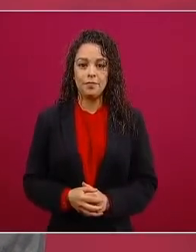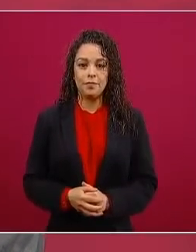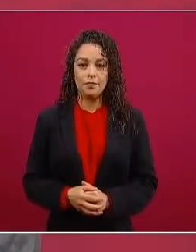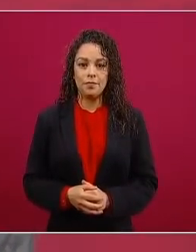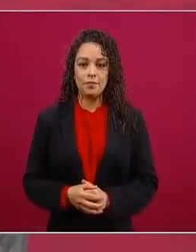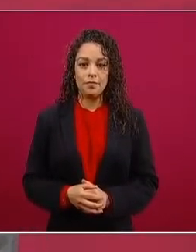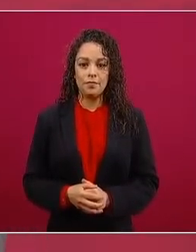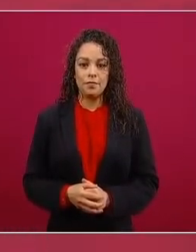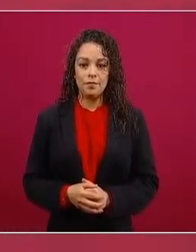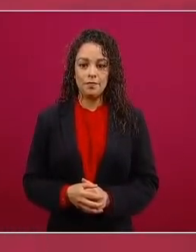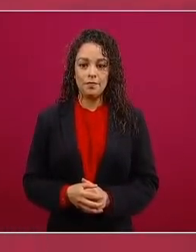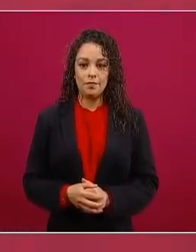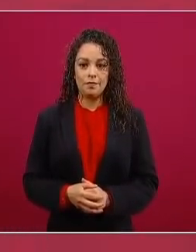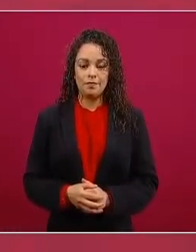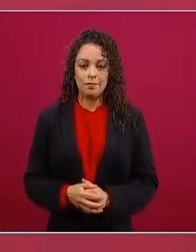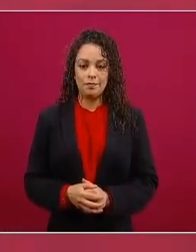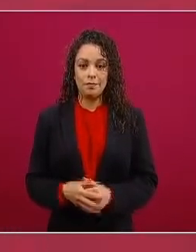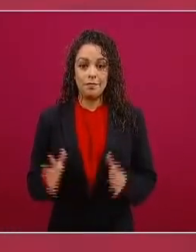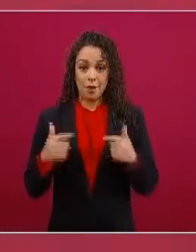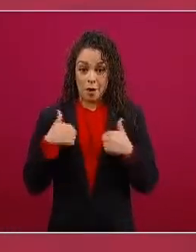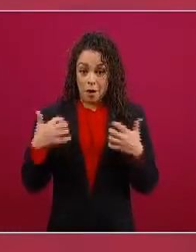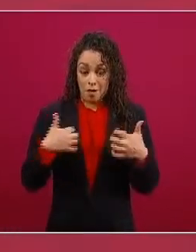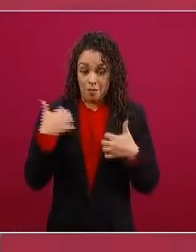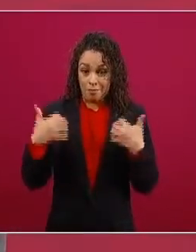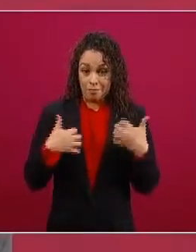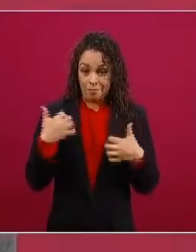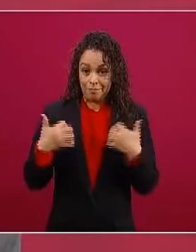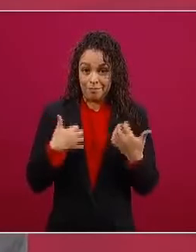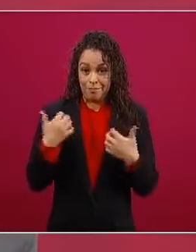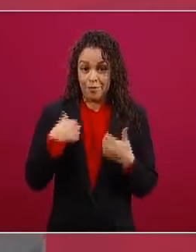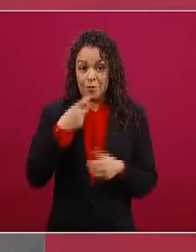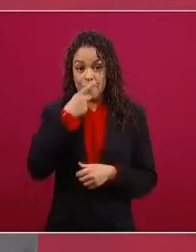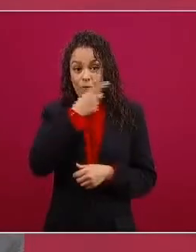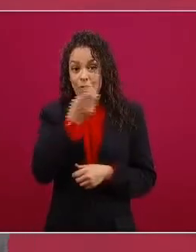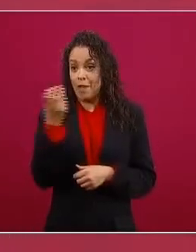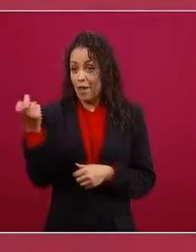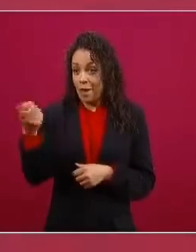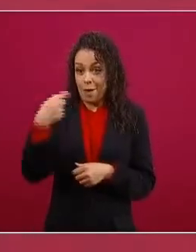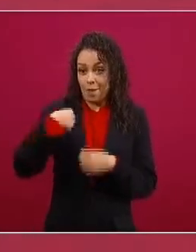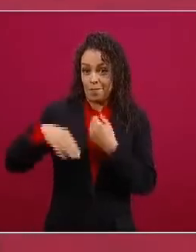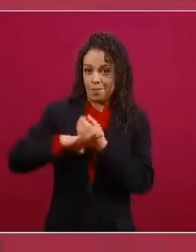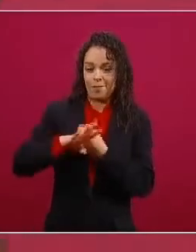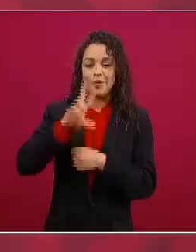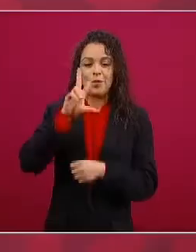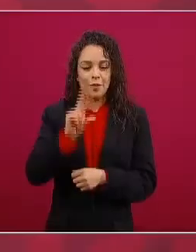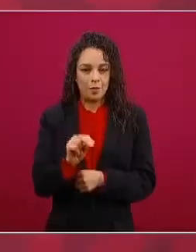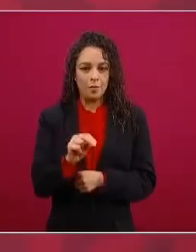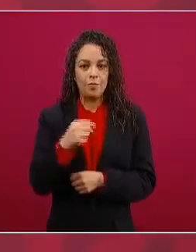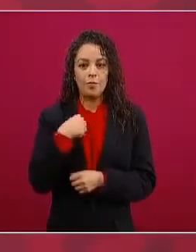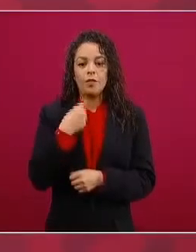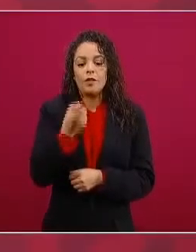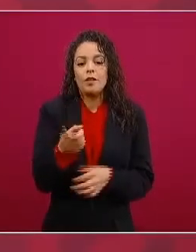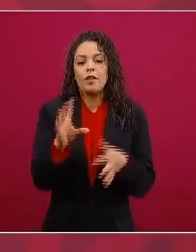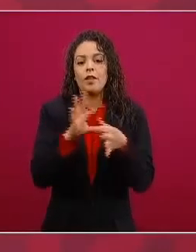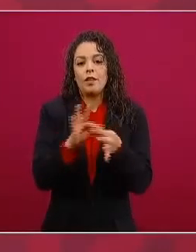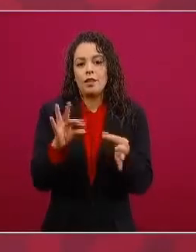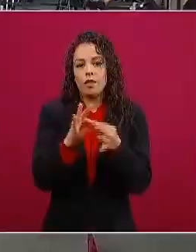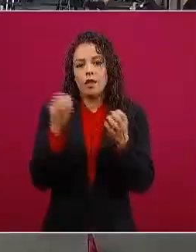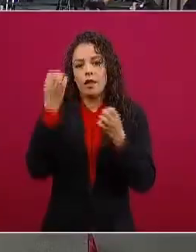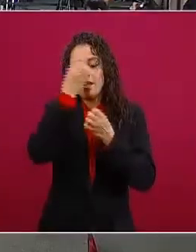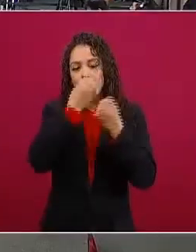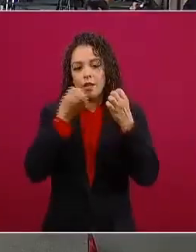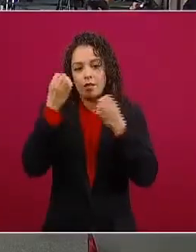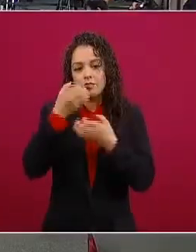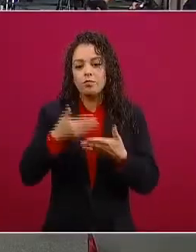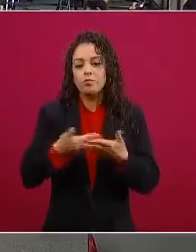no me estoy quejando es nada más tratando de analizar lo que está sucediendo y bueno justo